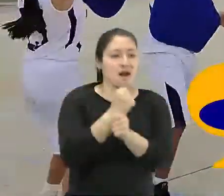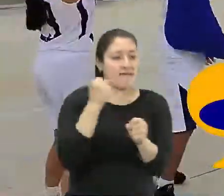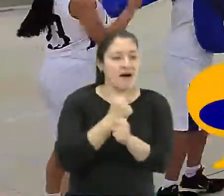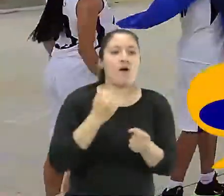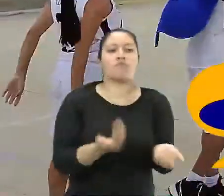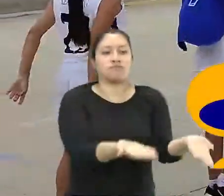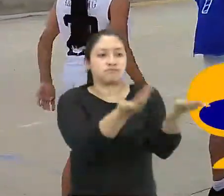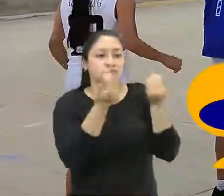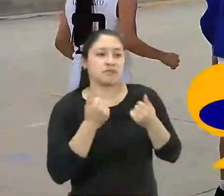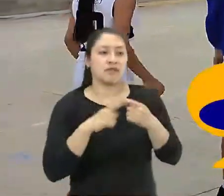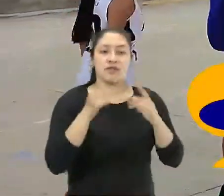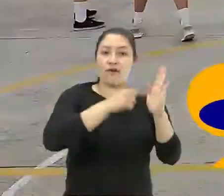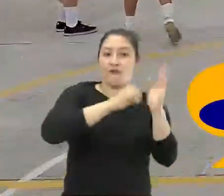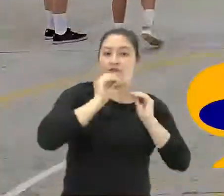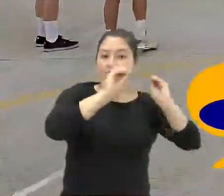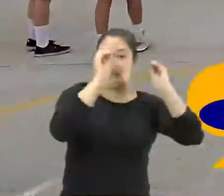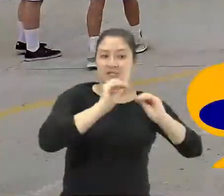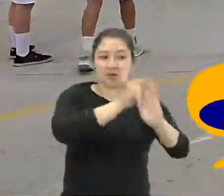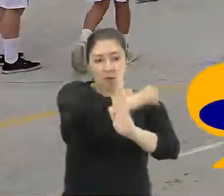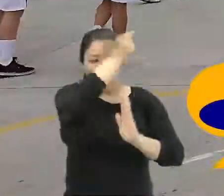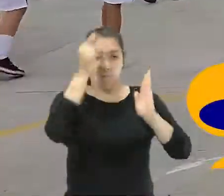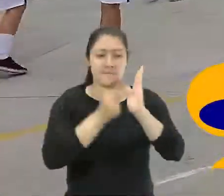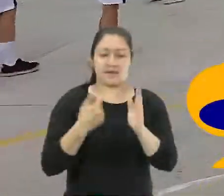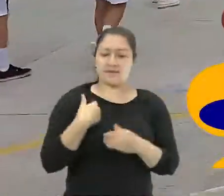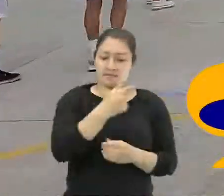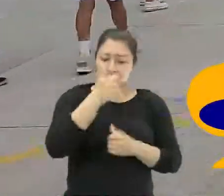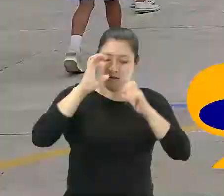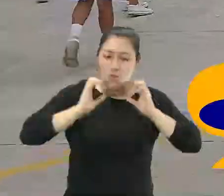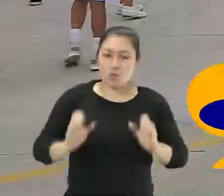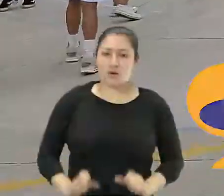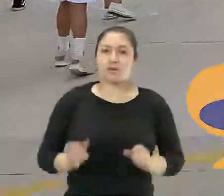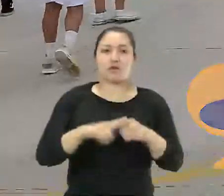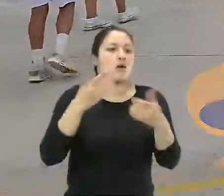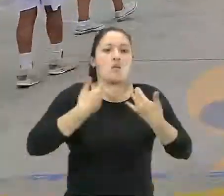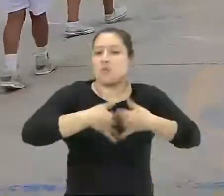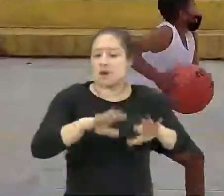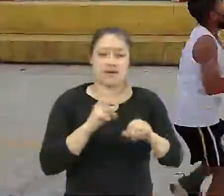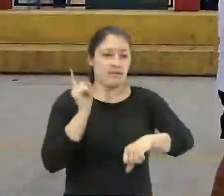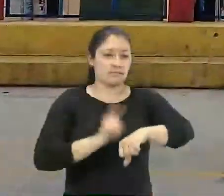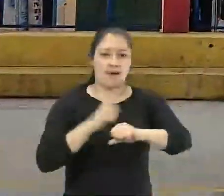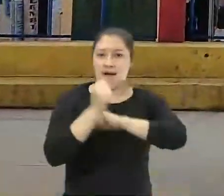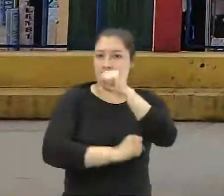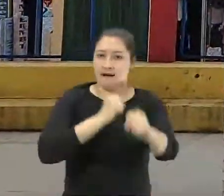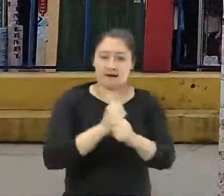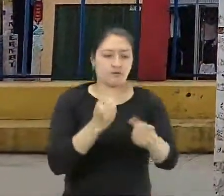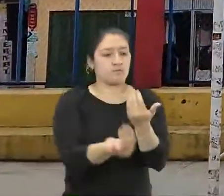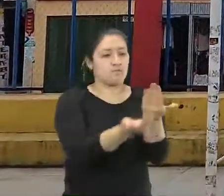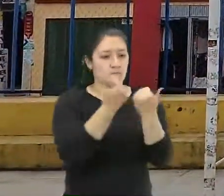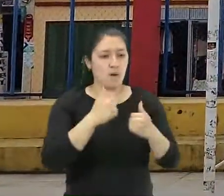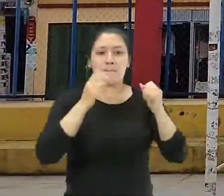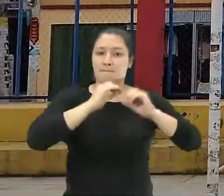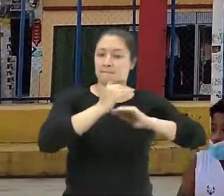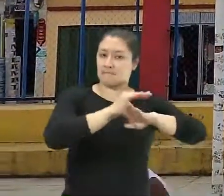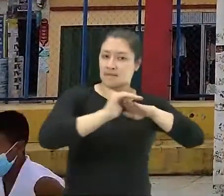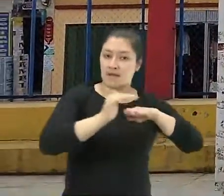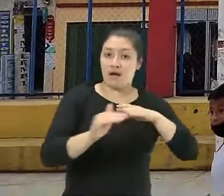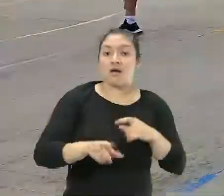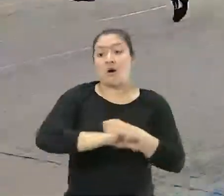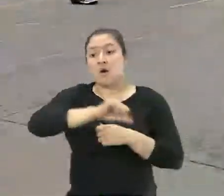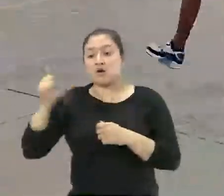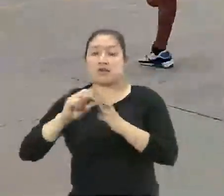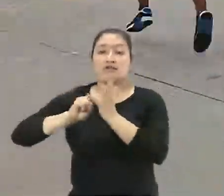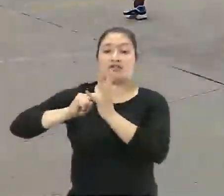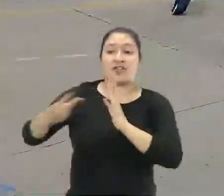de formación integral para todos los deportistas de las edades que recibimos también ofrecemos el trabajo